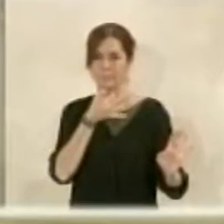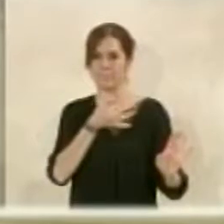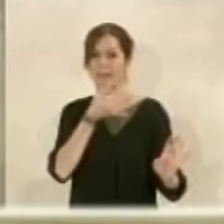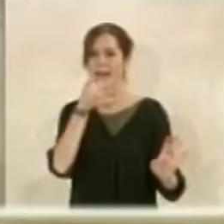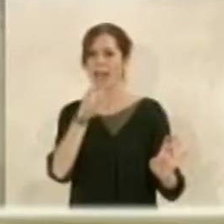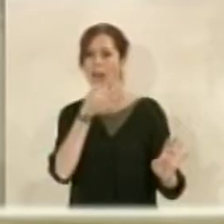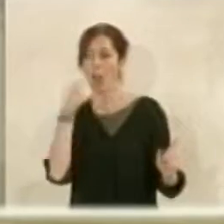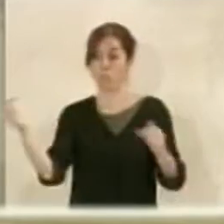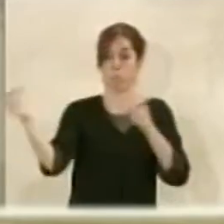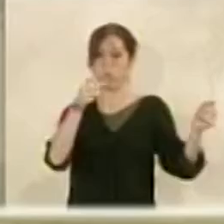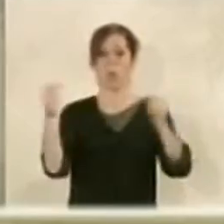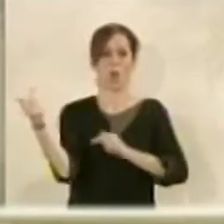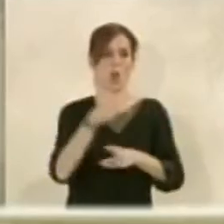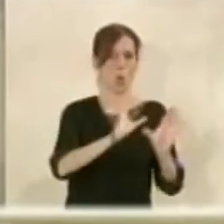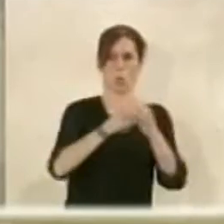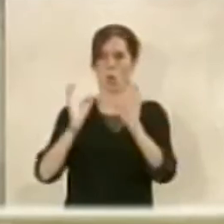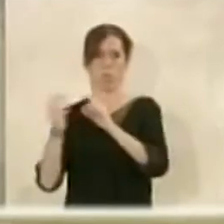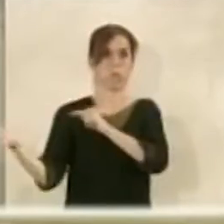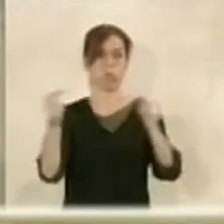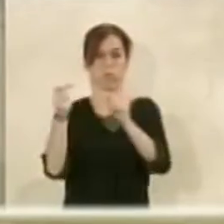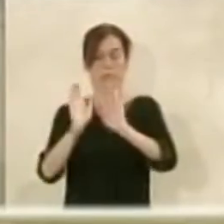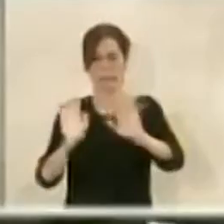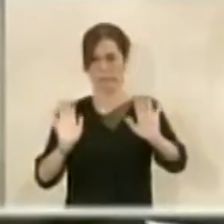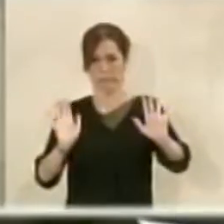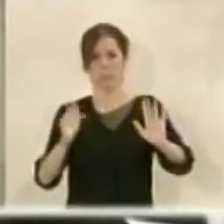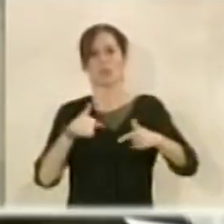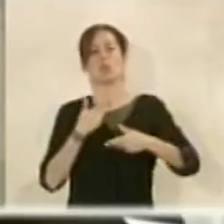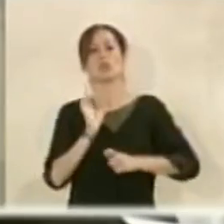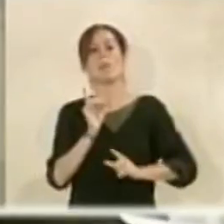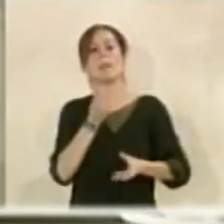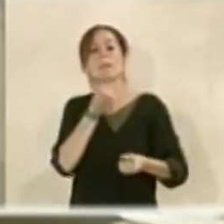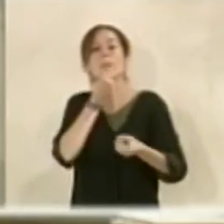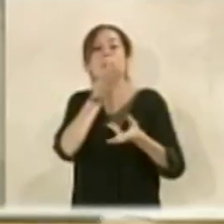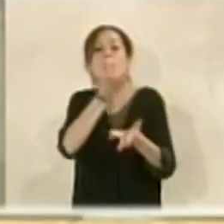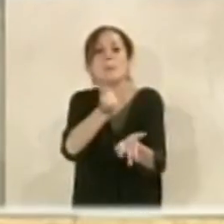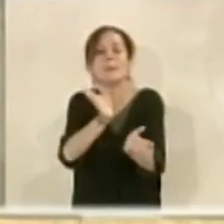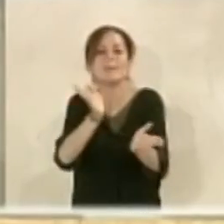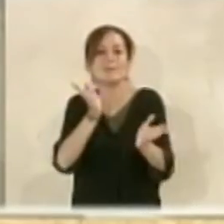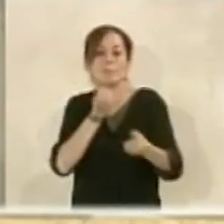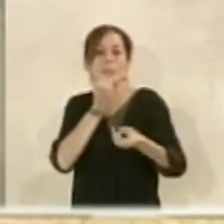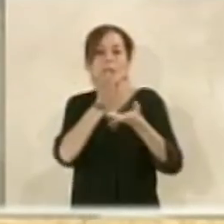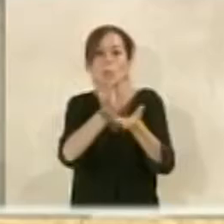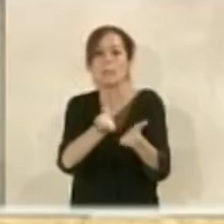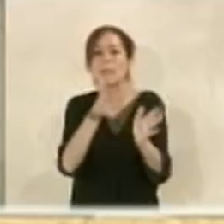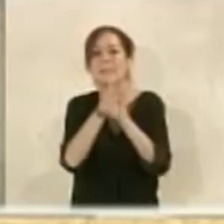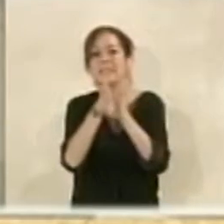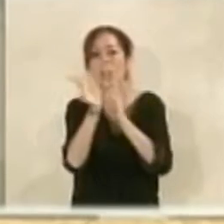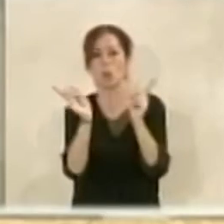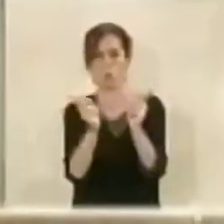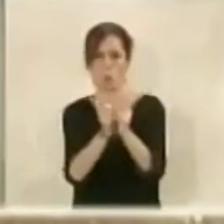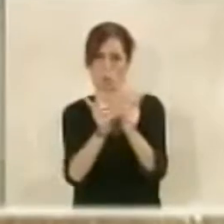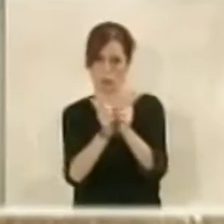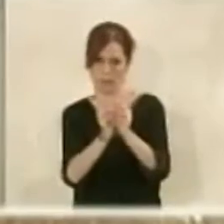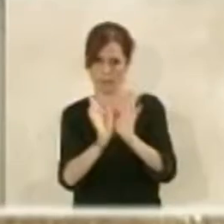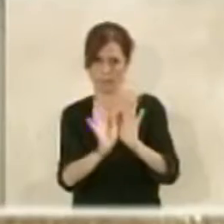del fuego cruzado este que hay y hoy simplemente a dar muy sucintamente una pequeña explicación porque creo